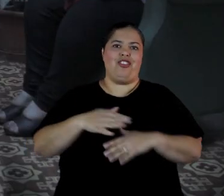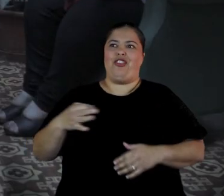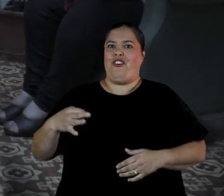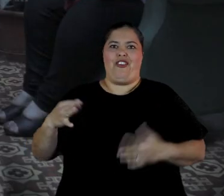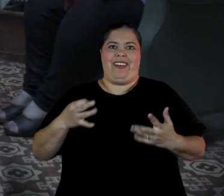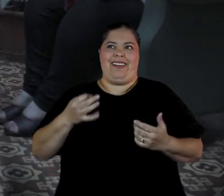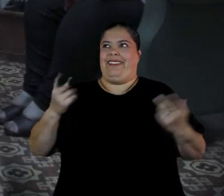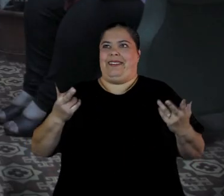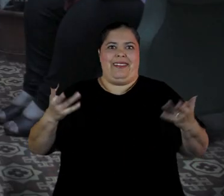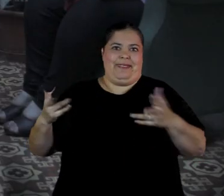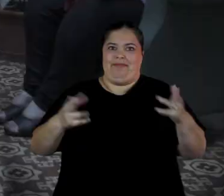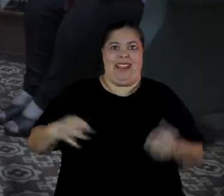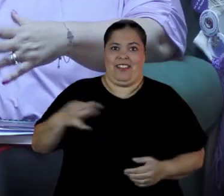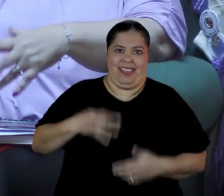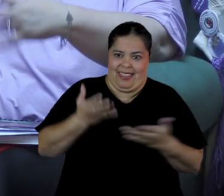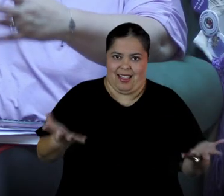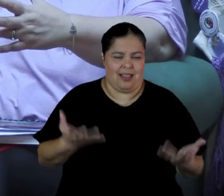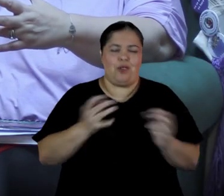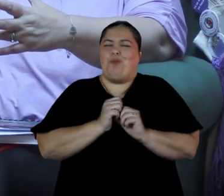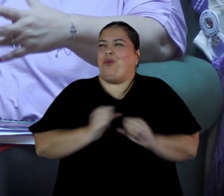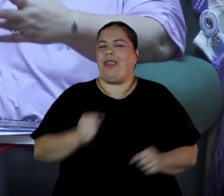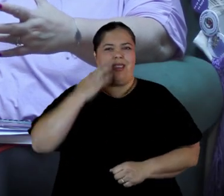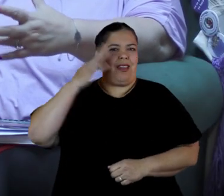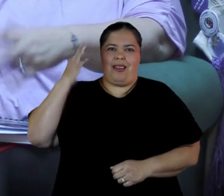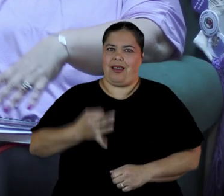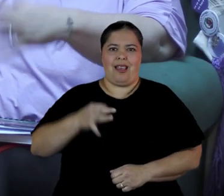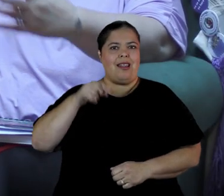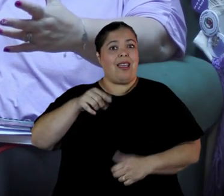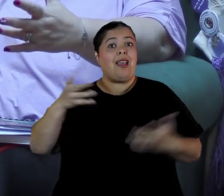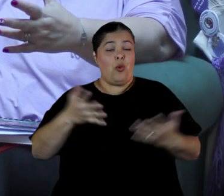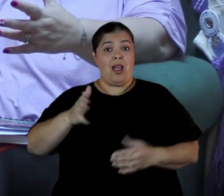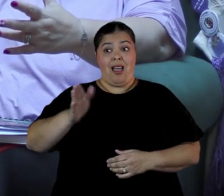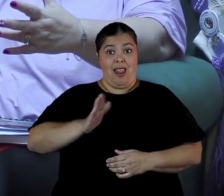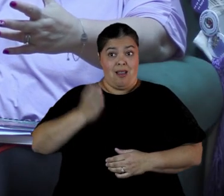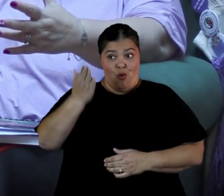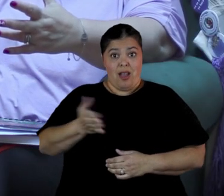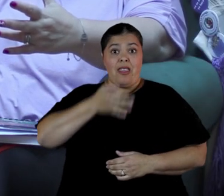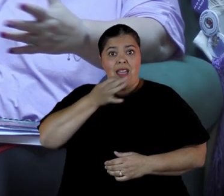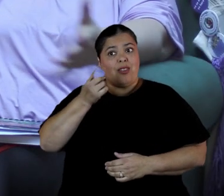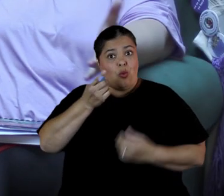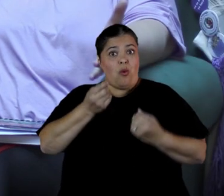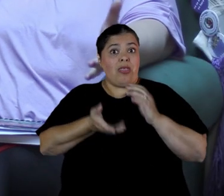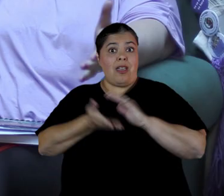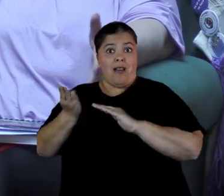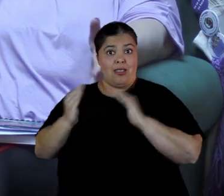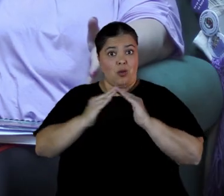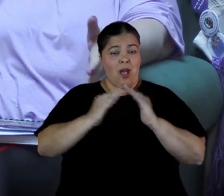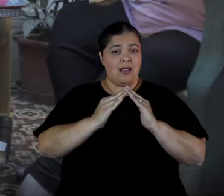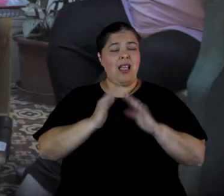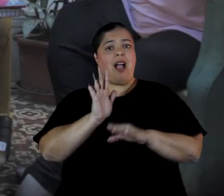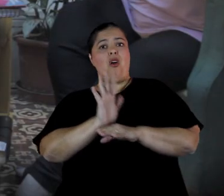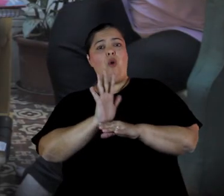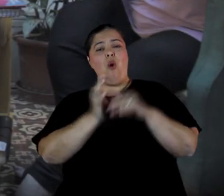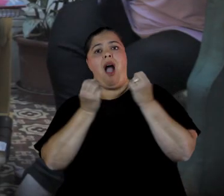llamar, es inconcebible que a la mujer le digan que porque se va de la casa, hace un abandono de hogar.